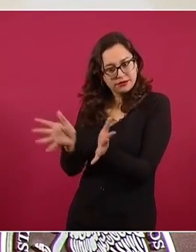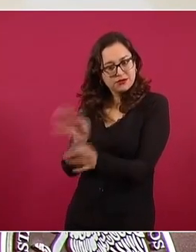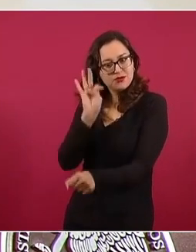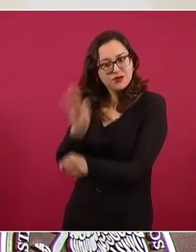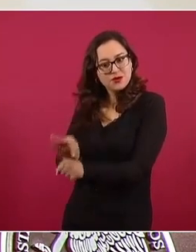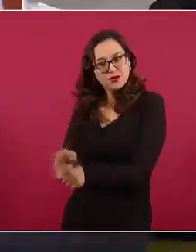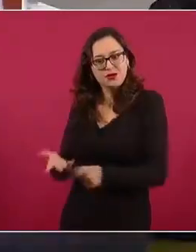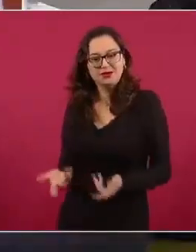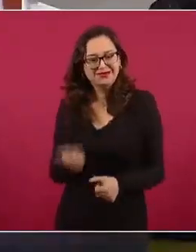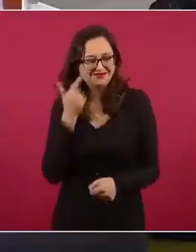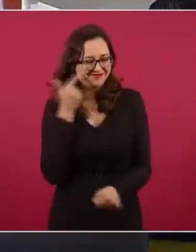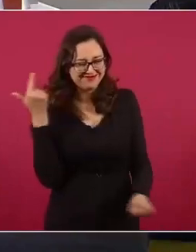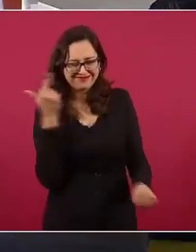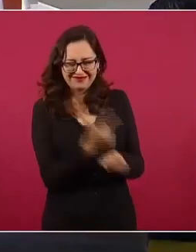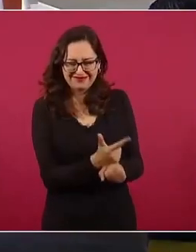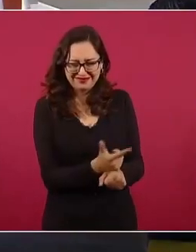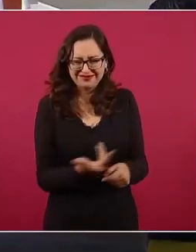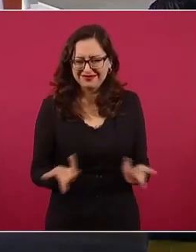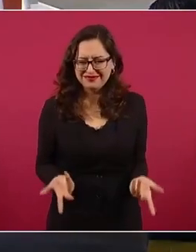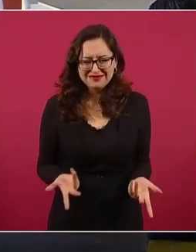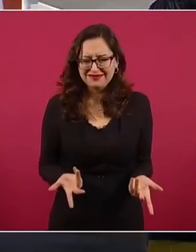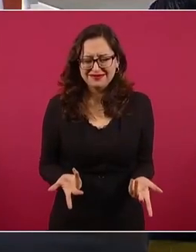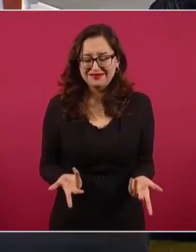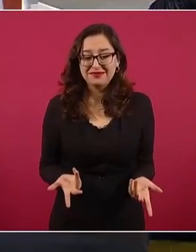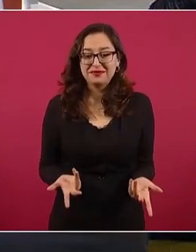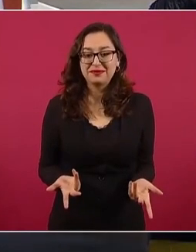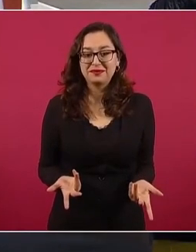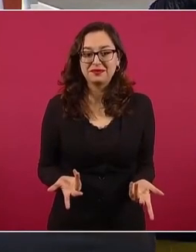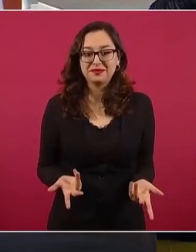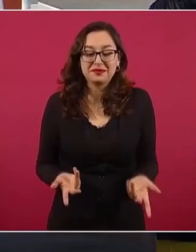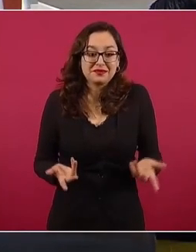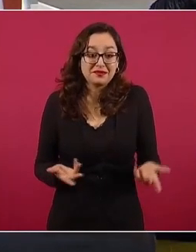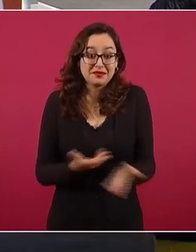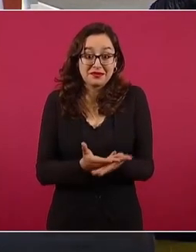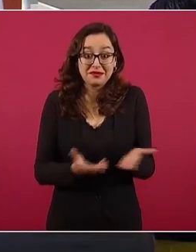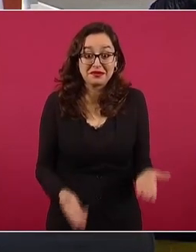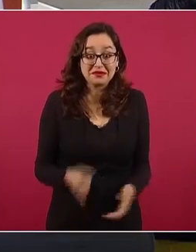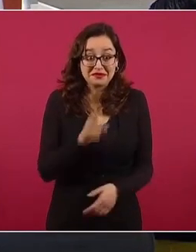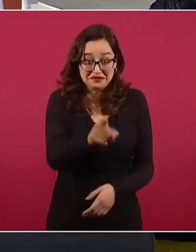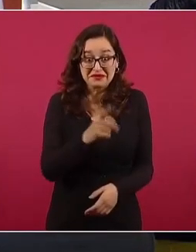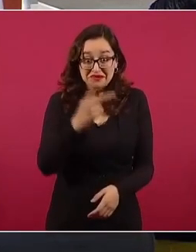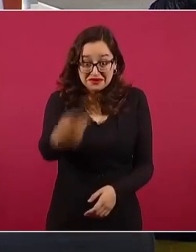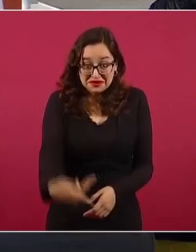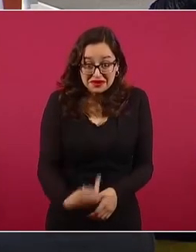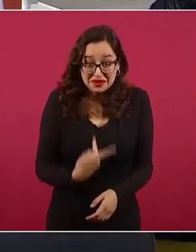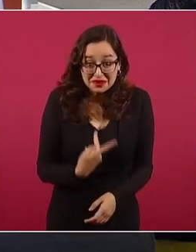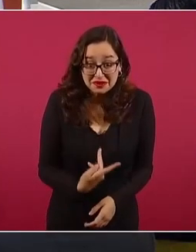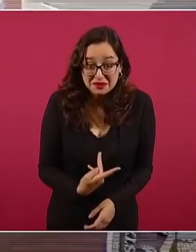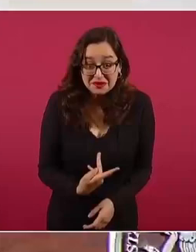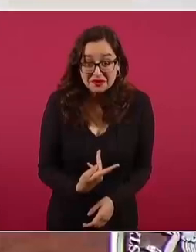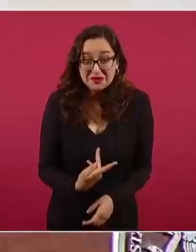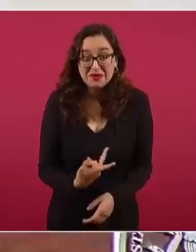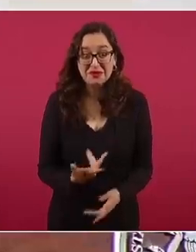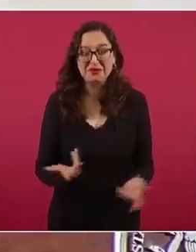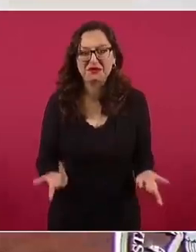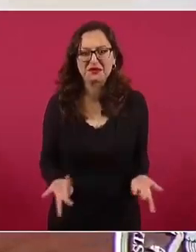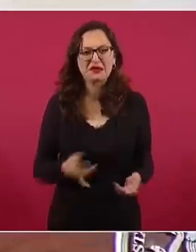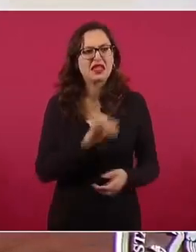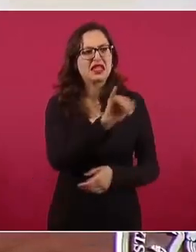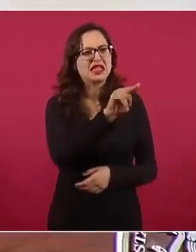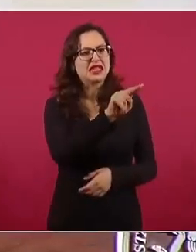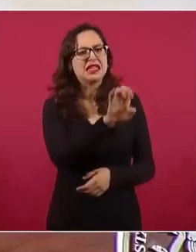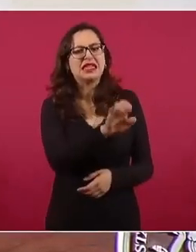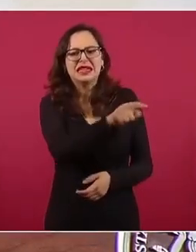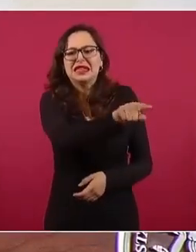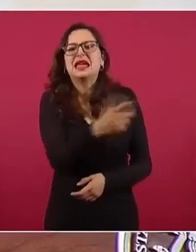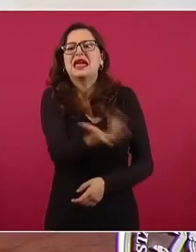Entonces, cuando me preguntas y en todo esto el INE qué,